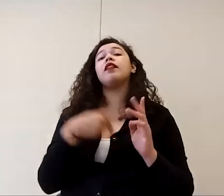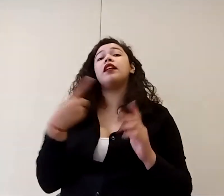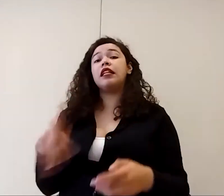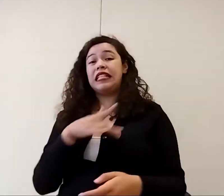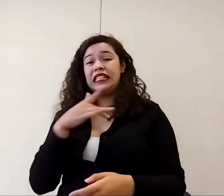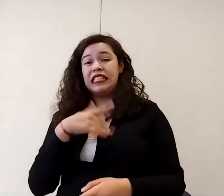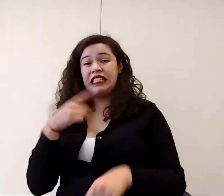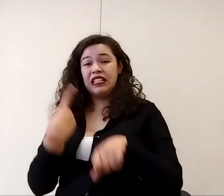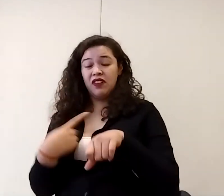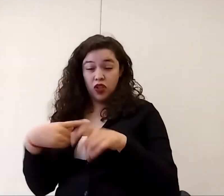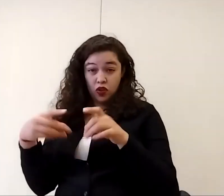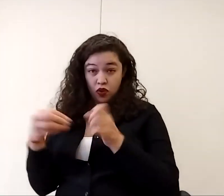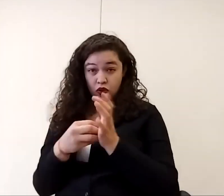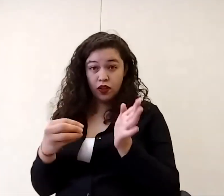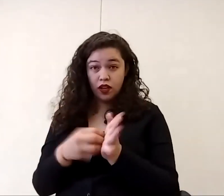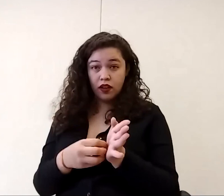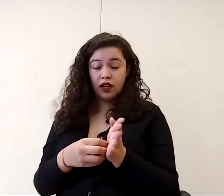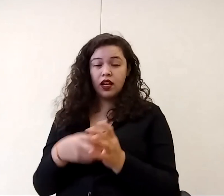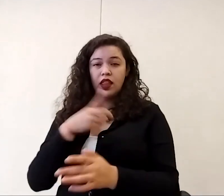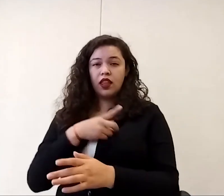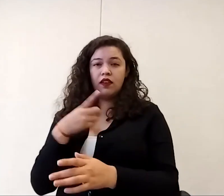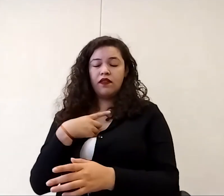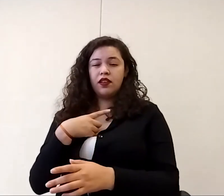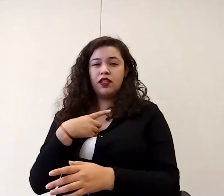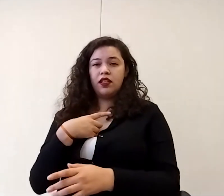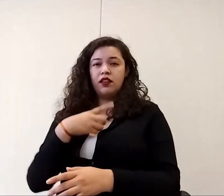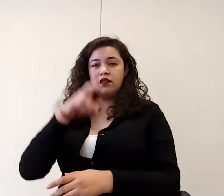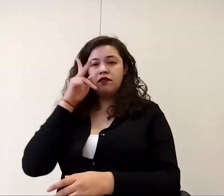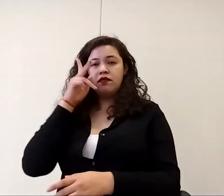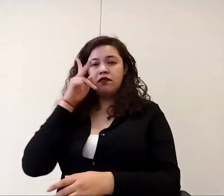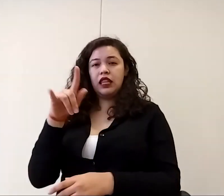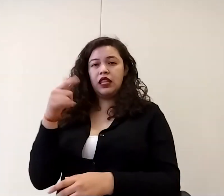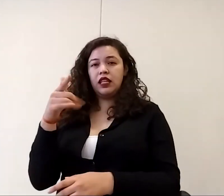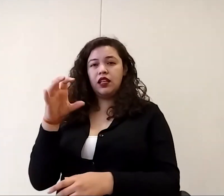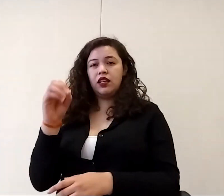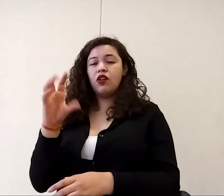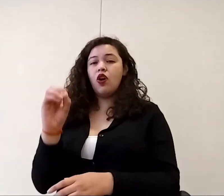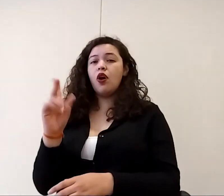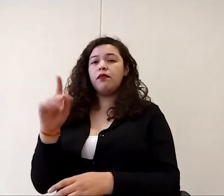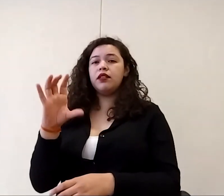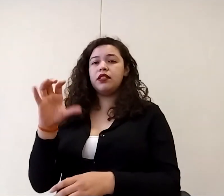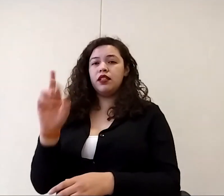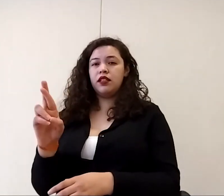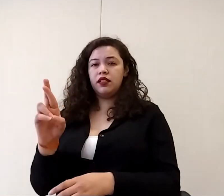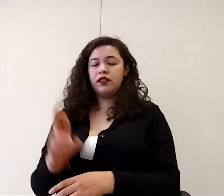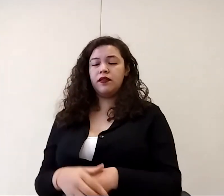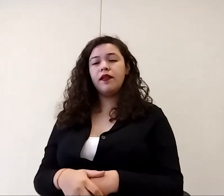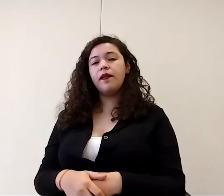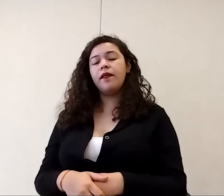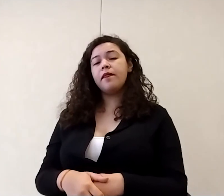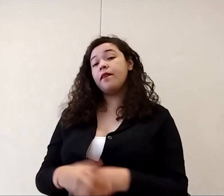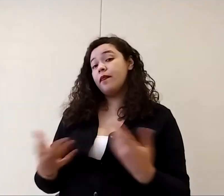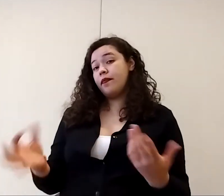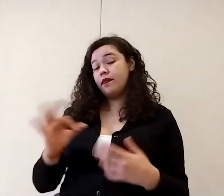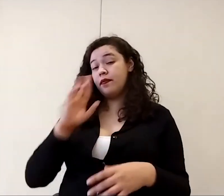síntomas tiene que realizarse una prueba de antígeno o PCR si el